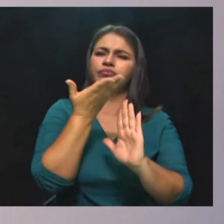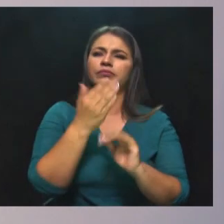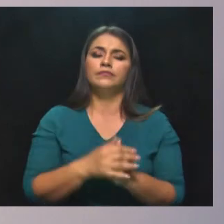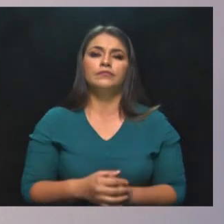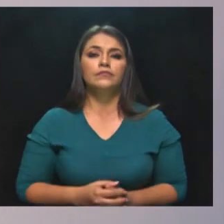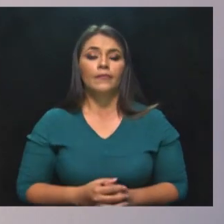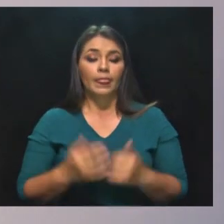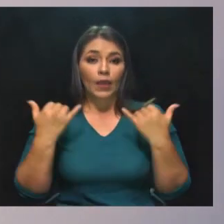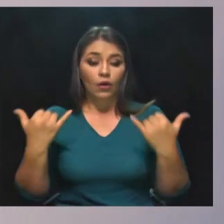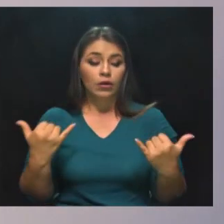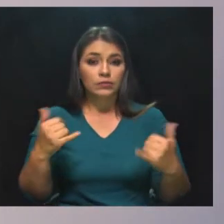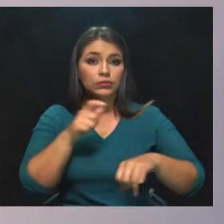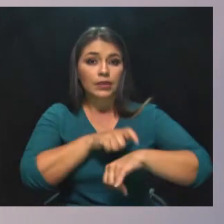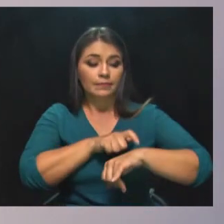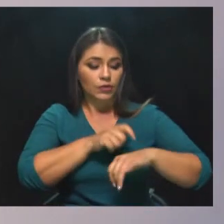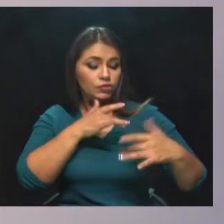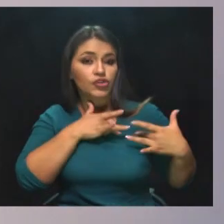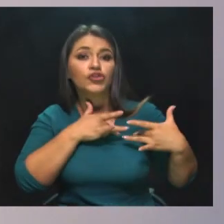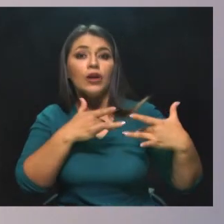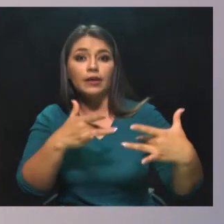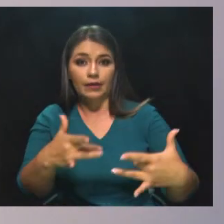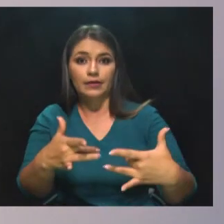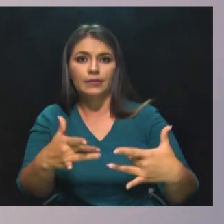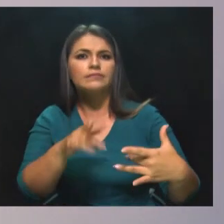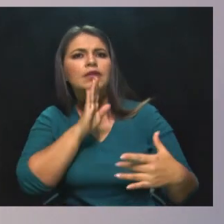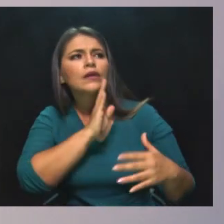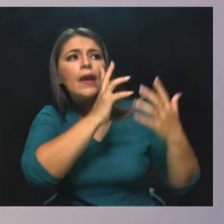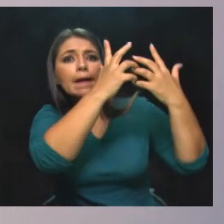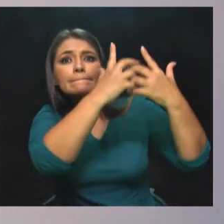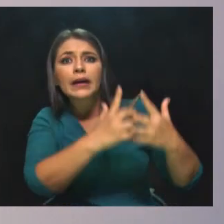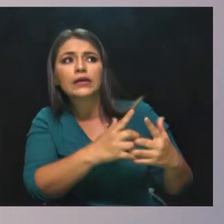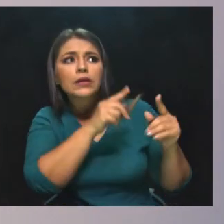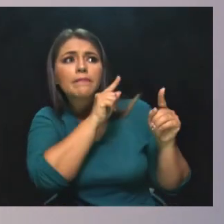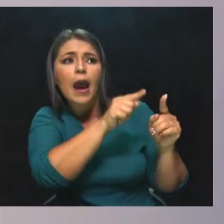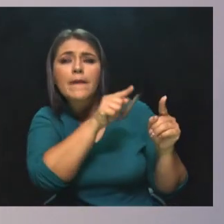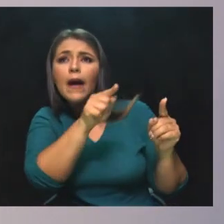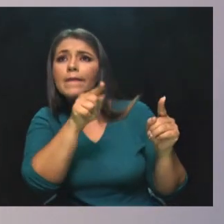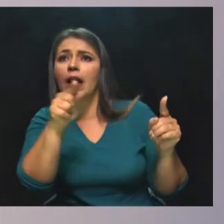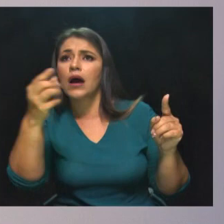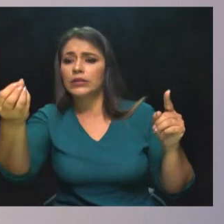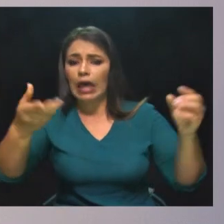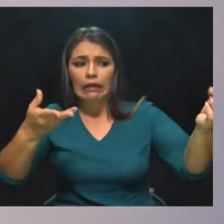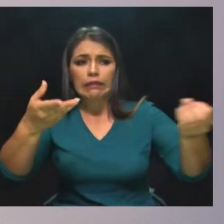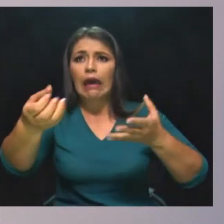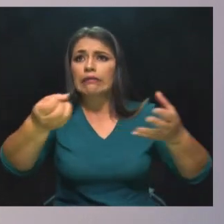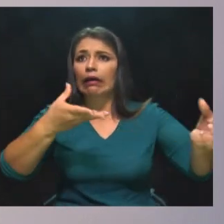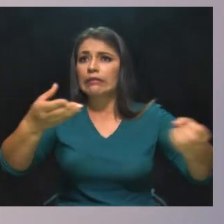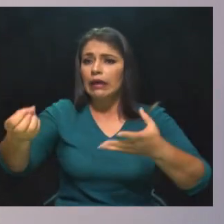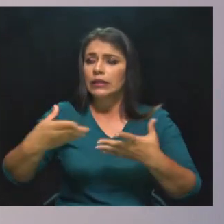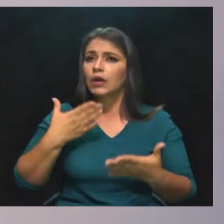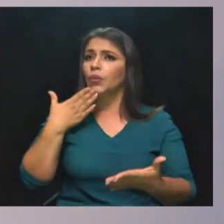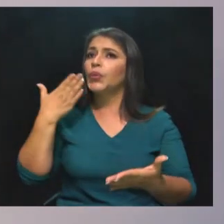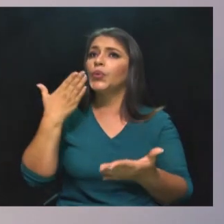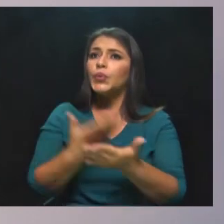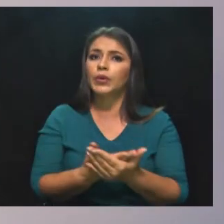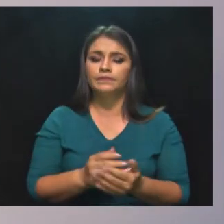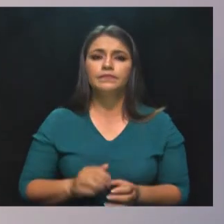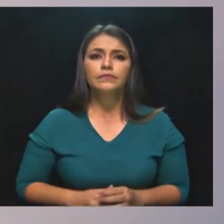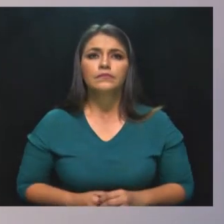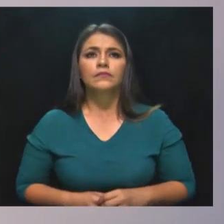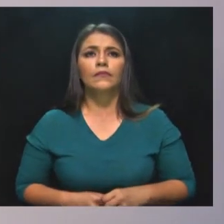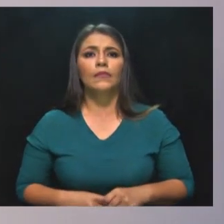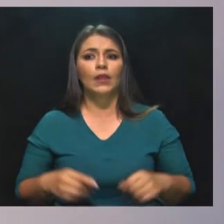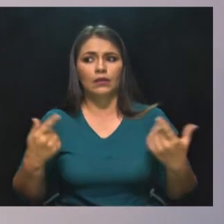solidaridad y así lo demuestran los empresarios de Antioquia, quienes con su aporte y con el apoyo de las cajas de